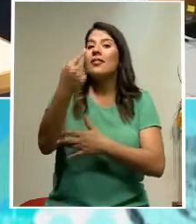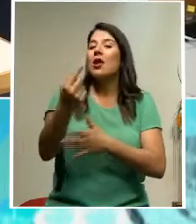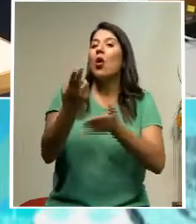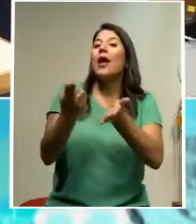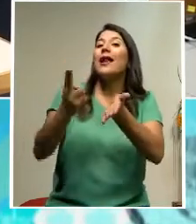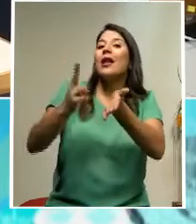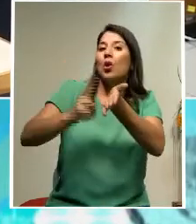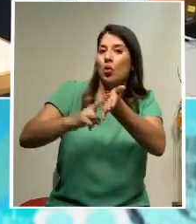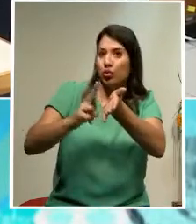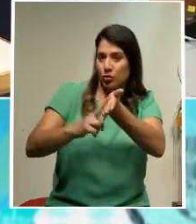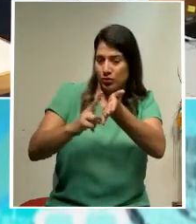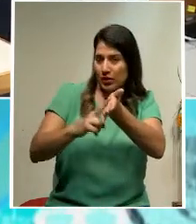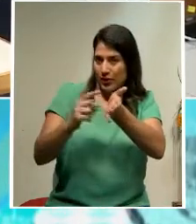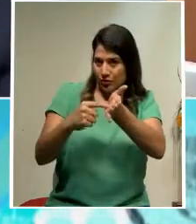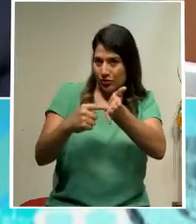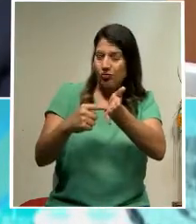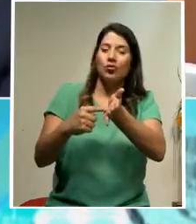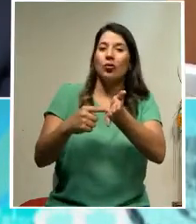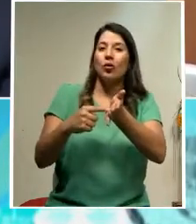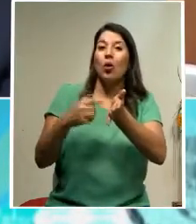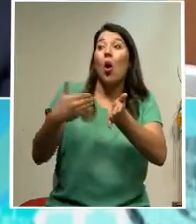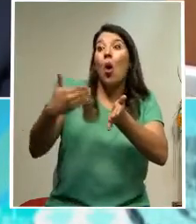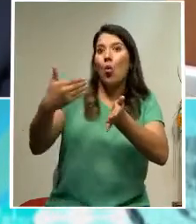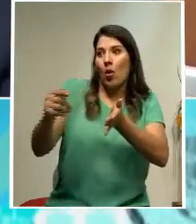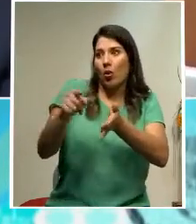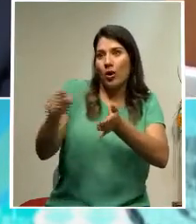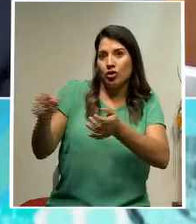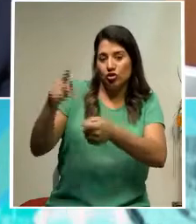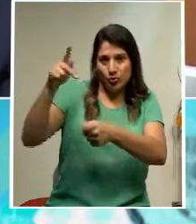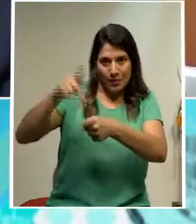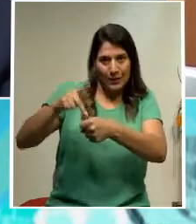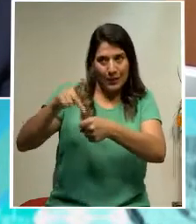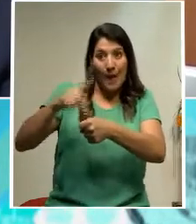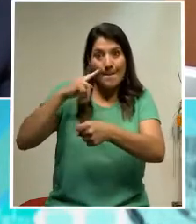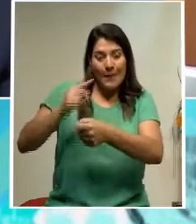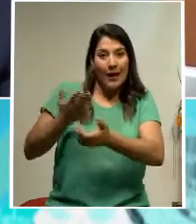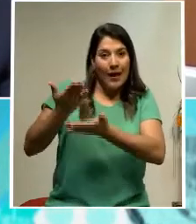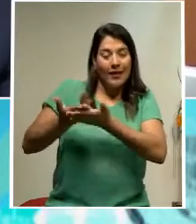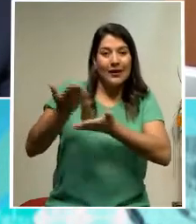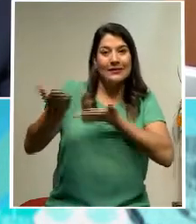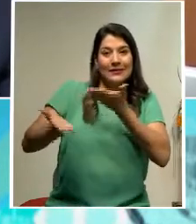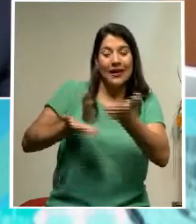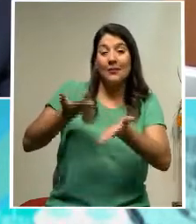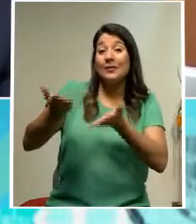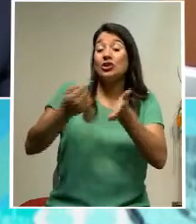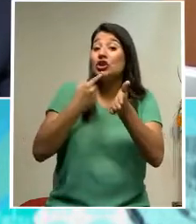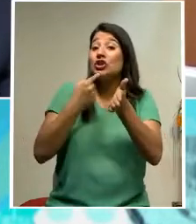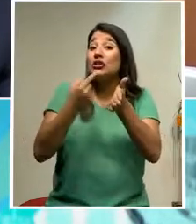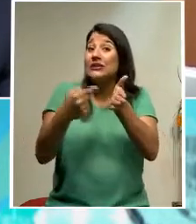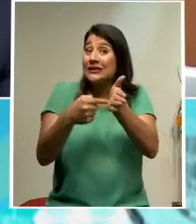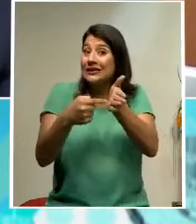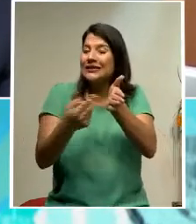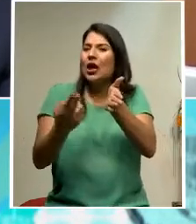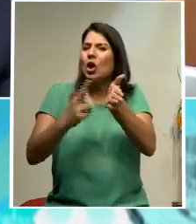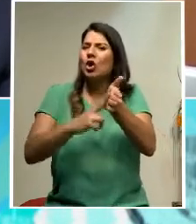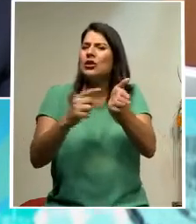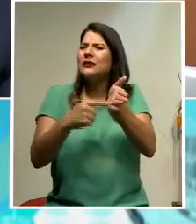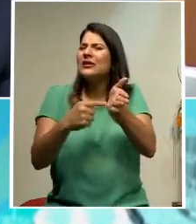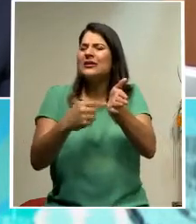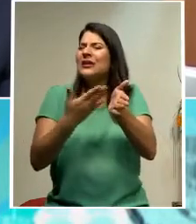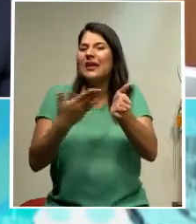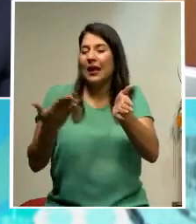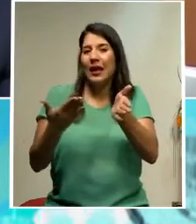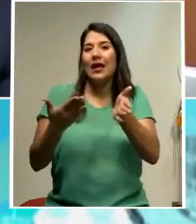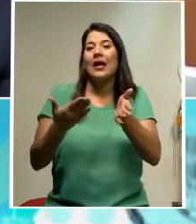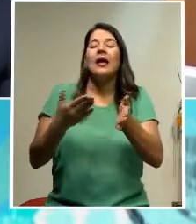cuando ellos participaron para dar este servicio o ser quienes iban a dar este servicio decía que la operación